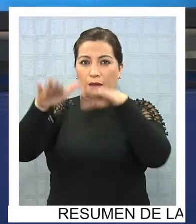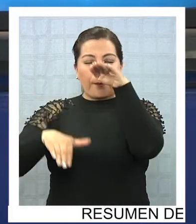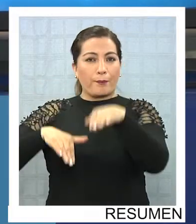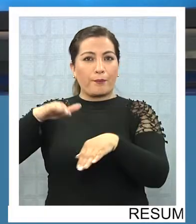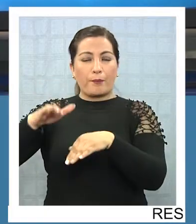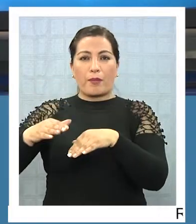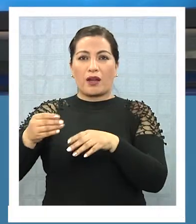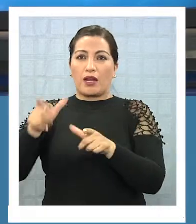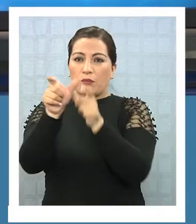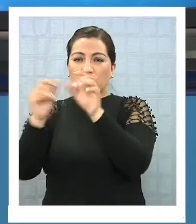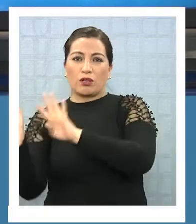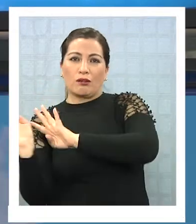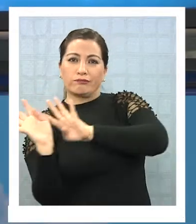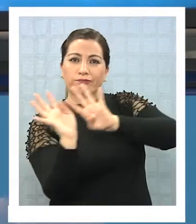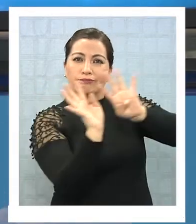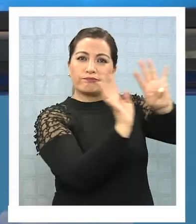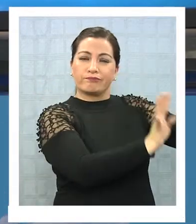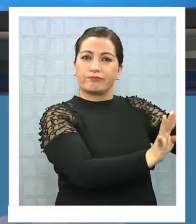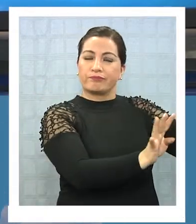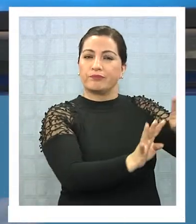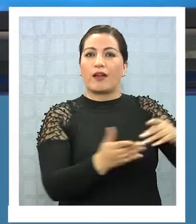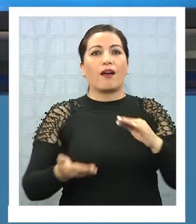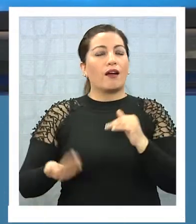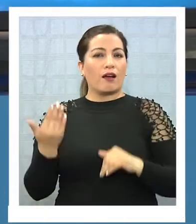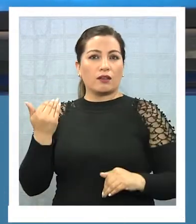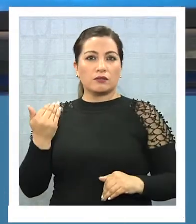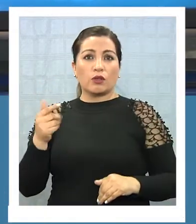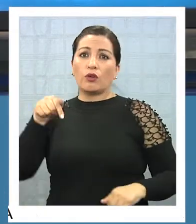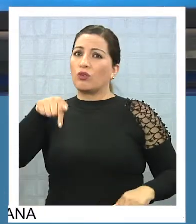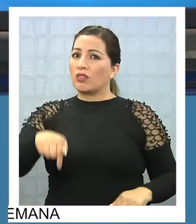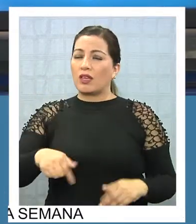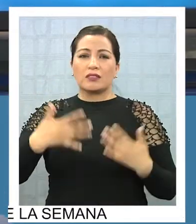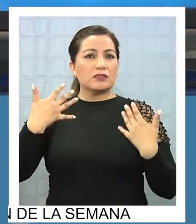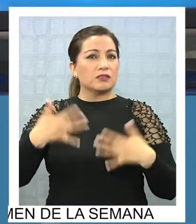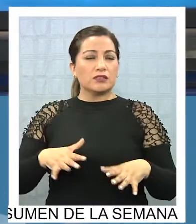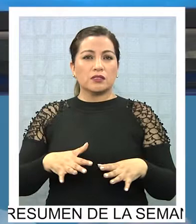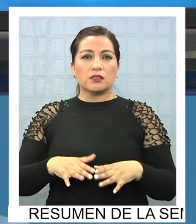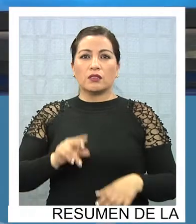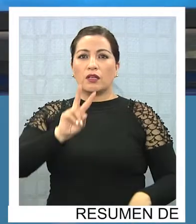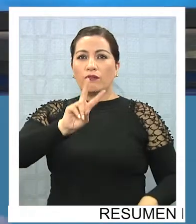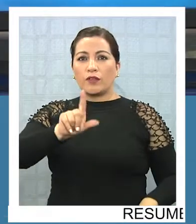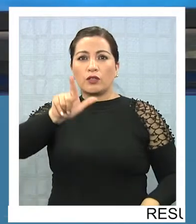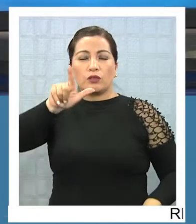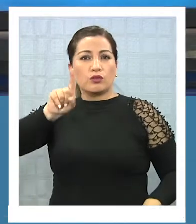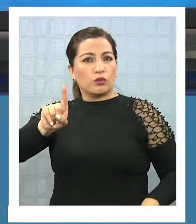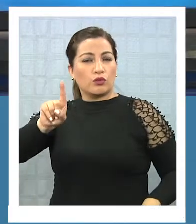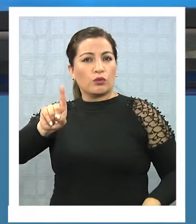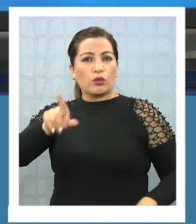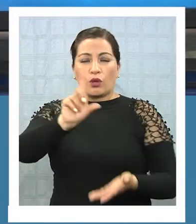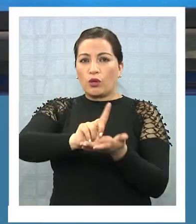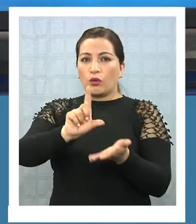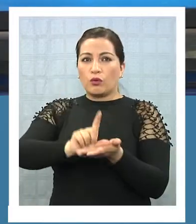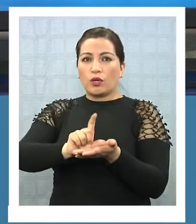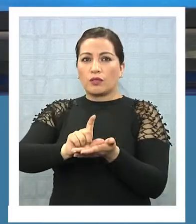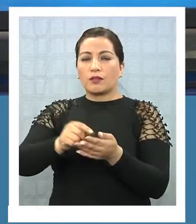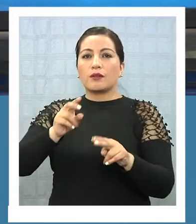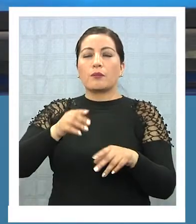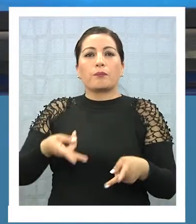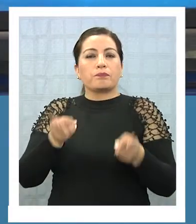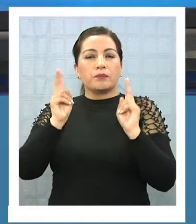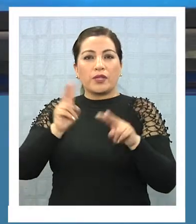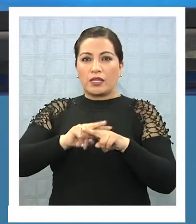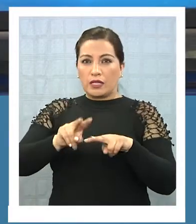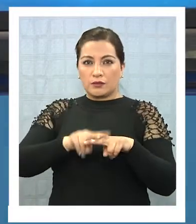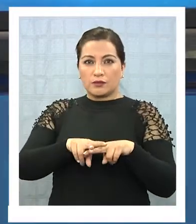dos años teníamos que evacuar toda la zona costera. Hoy día lo tenemos cementado en 21 sectores, que permite hacer una